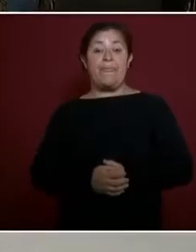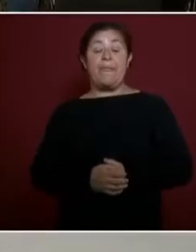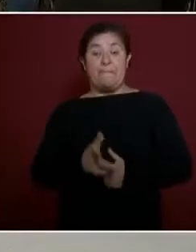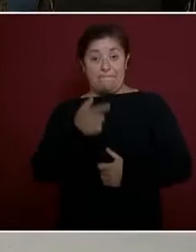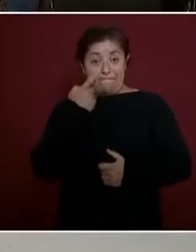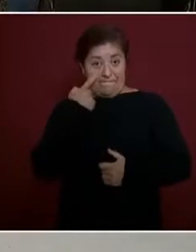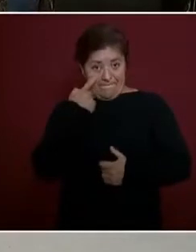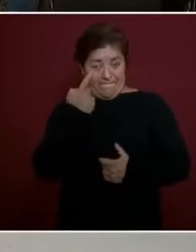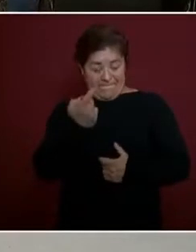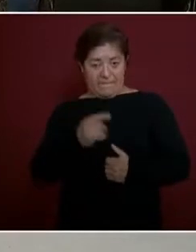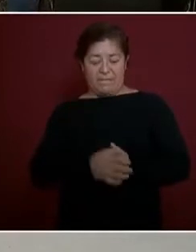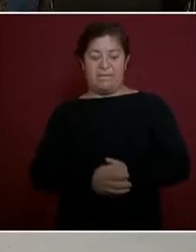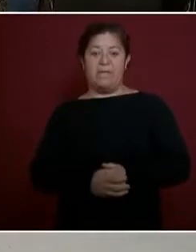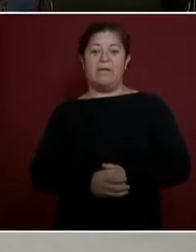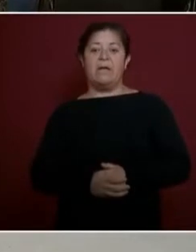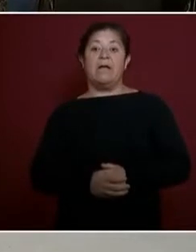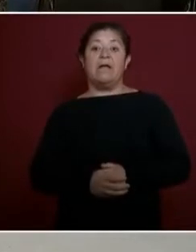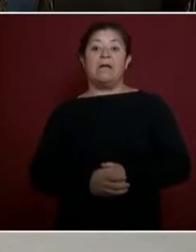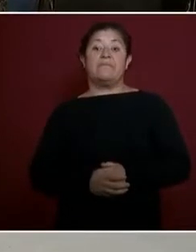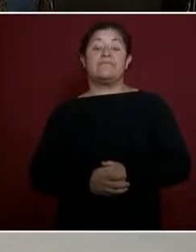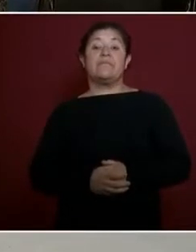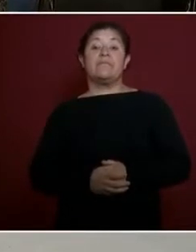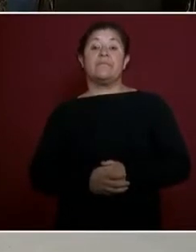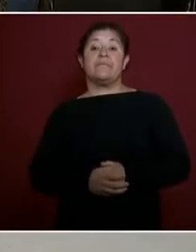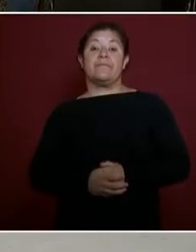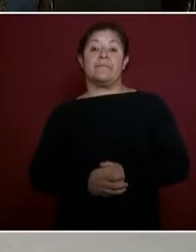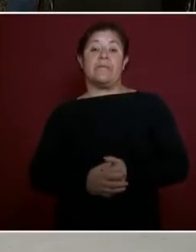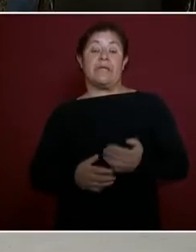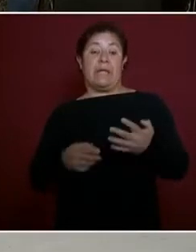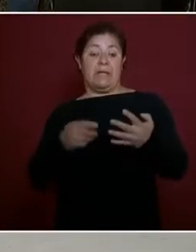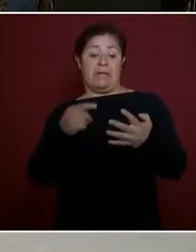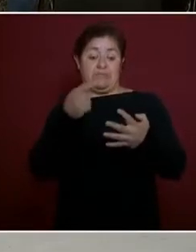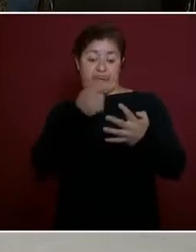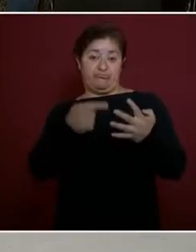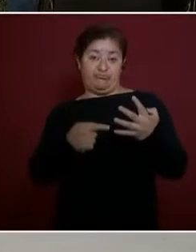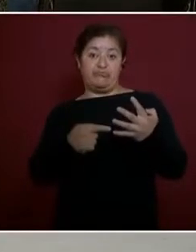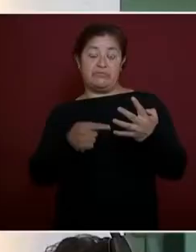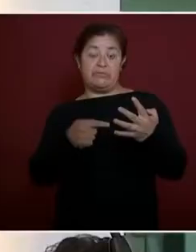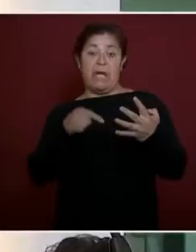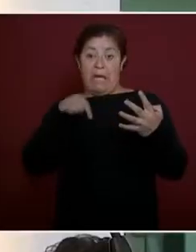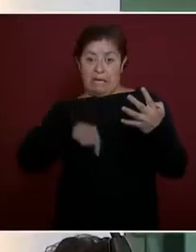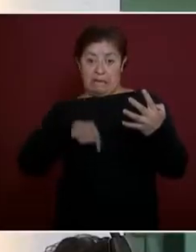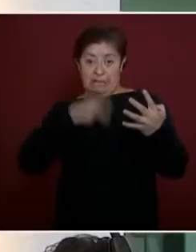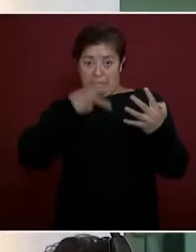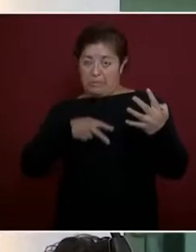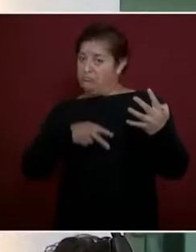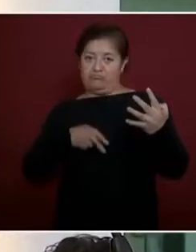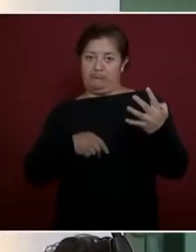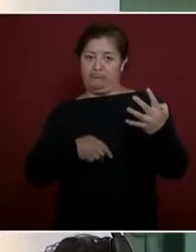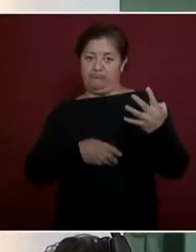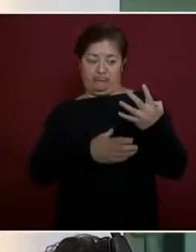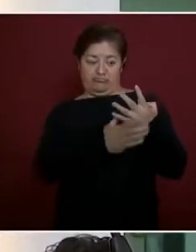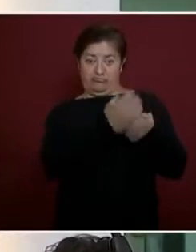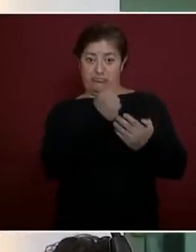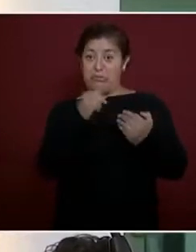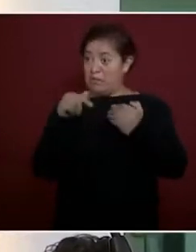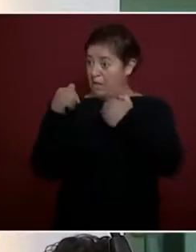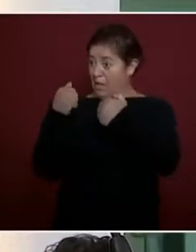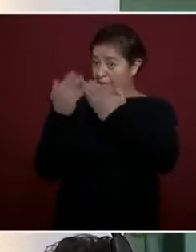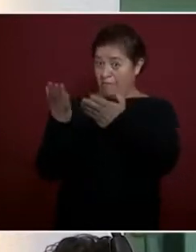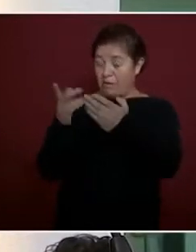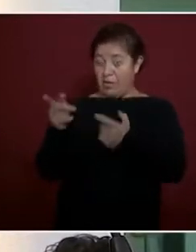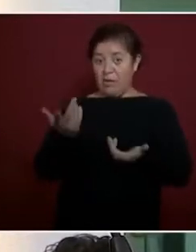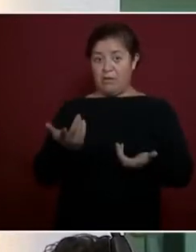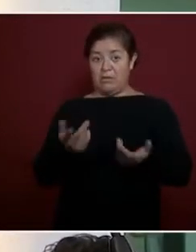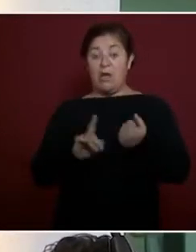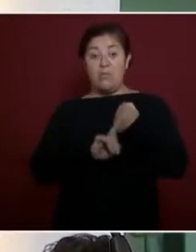de que son factores externos, no son problemas que